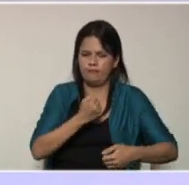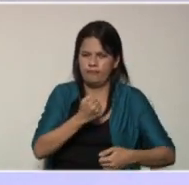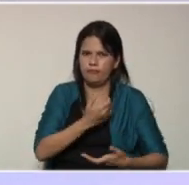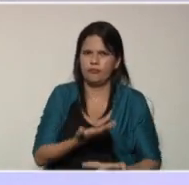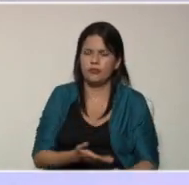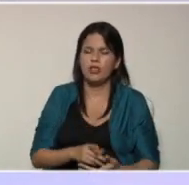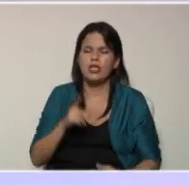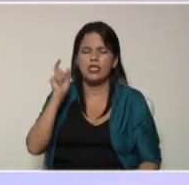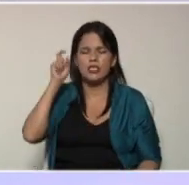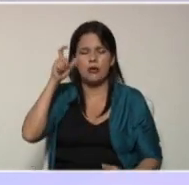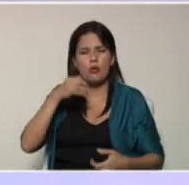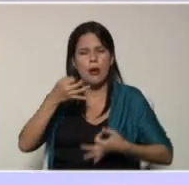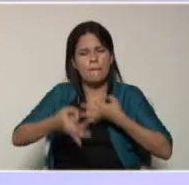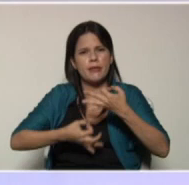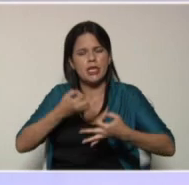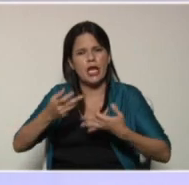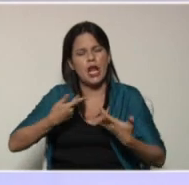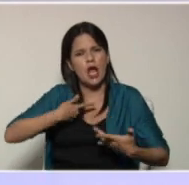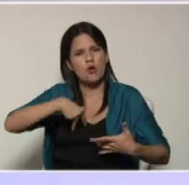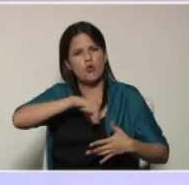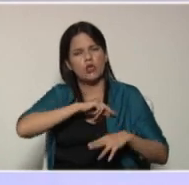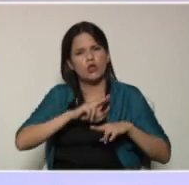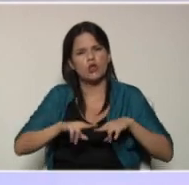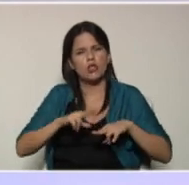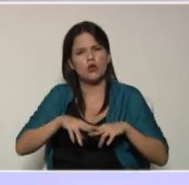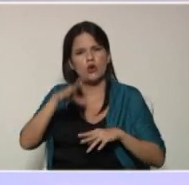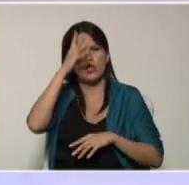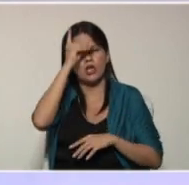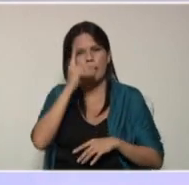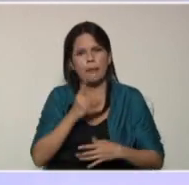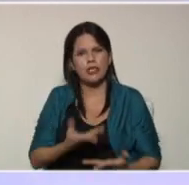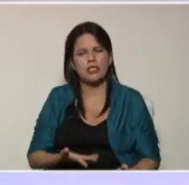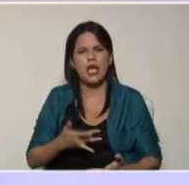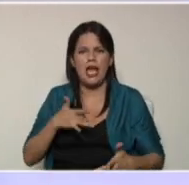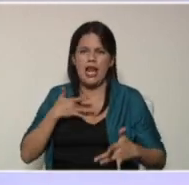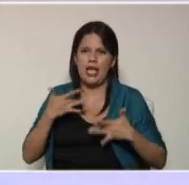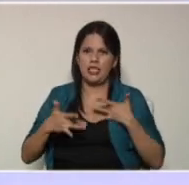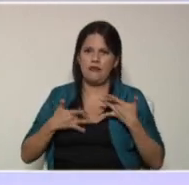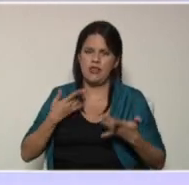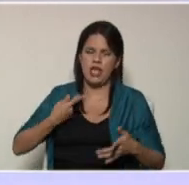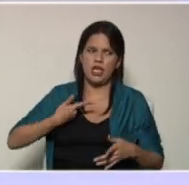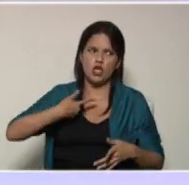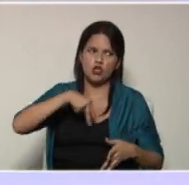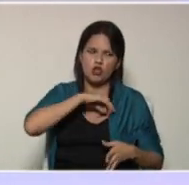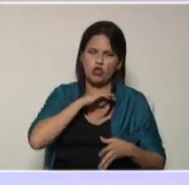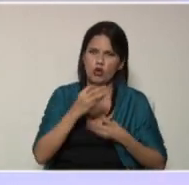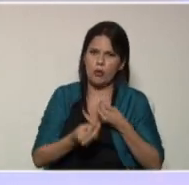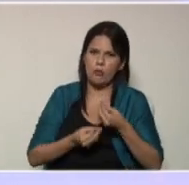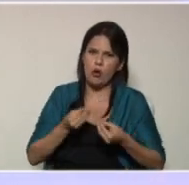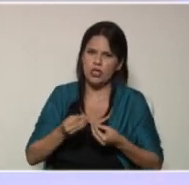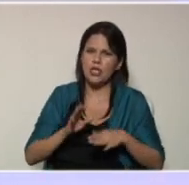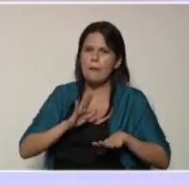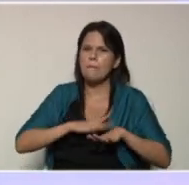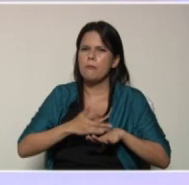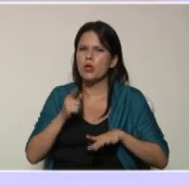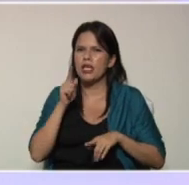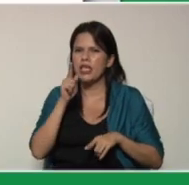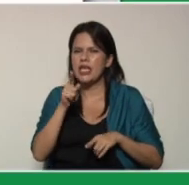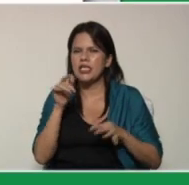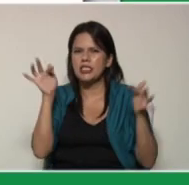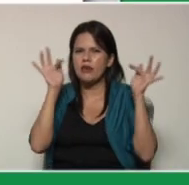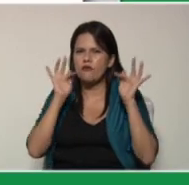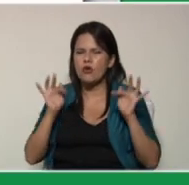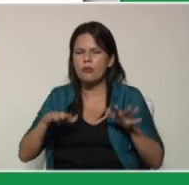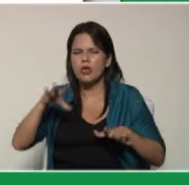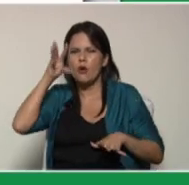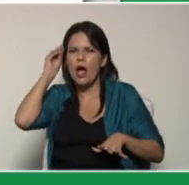a nuestros niños y niñas con necesidades educativas especiales la actividad que nosotros vamos a realizar porque de esta manera ellos